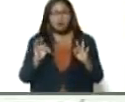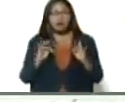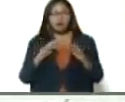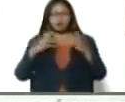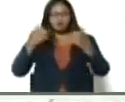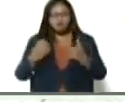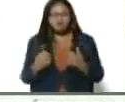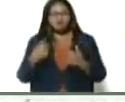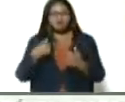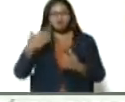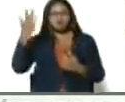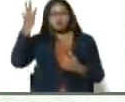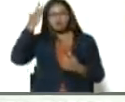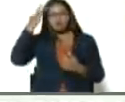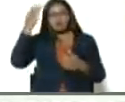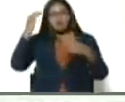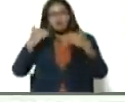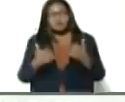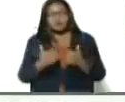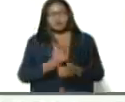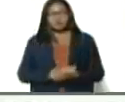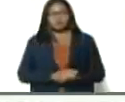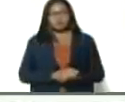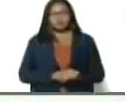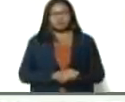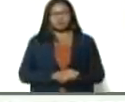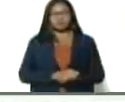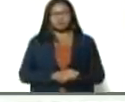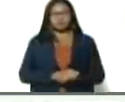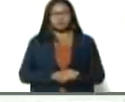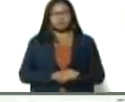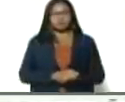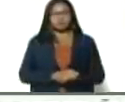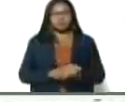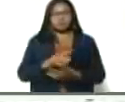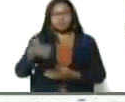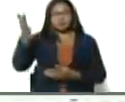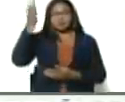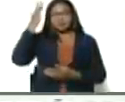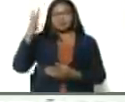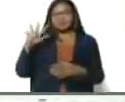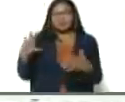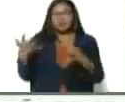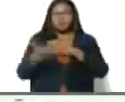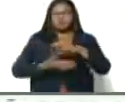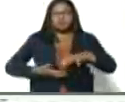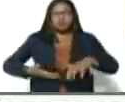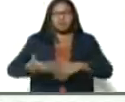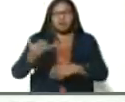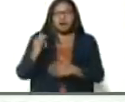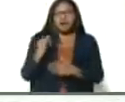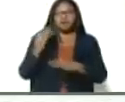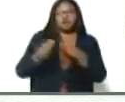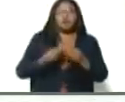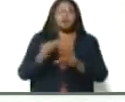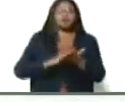tener los pies sobre la tierra y saber qué problema hay aquí, cómo resolverlo,